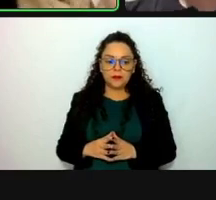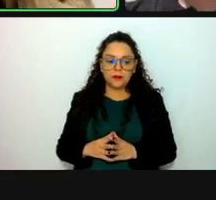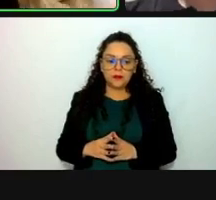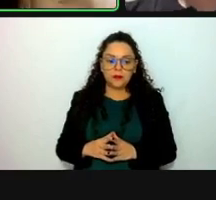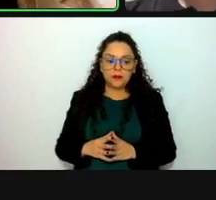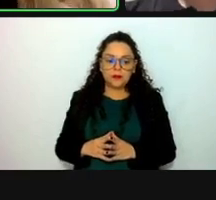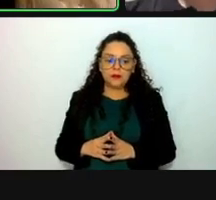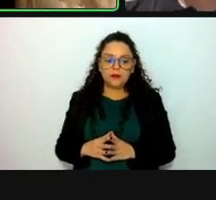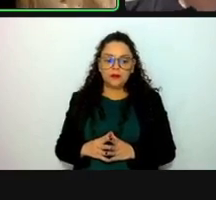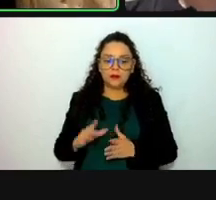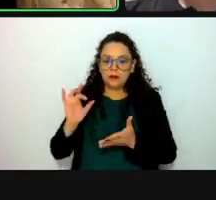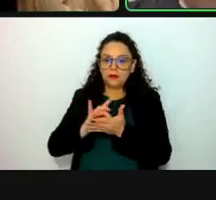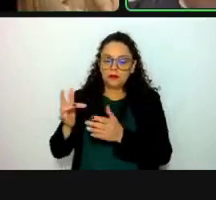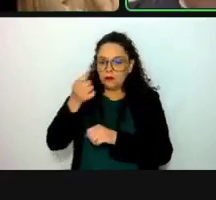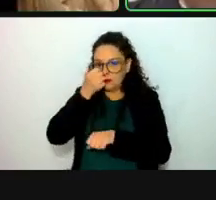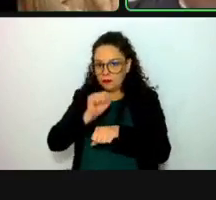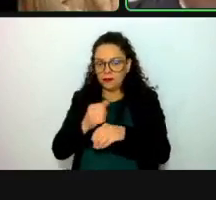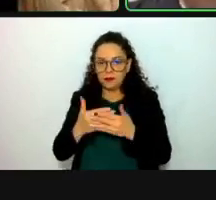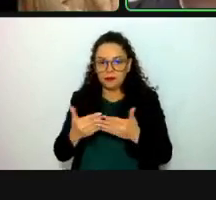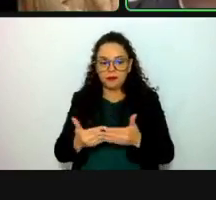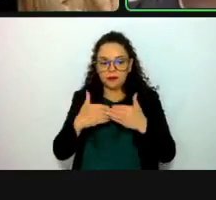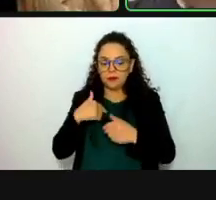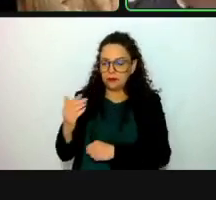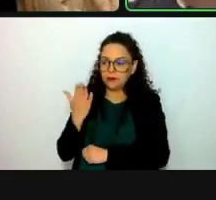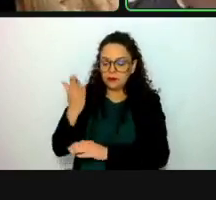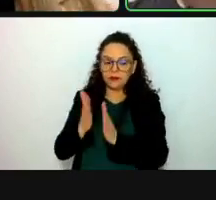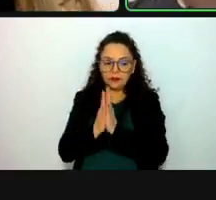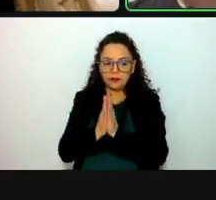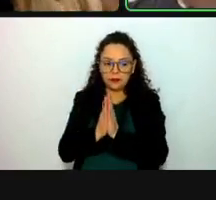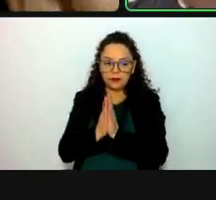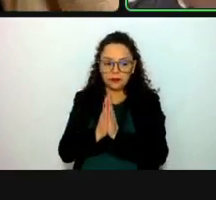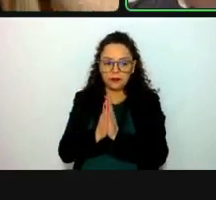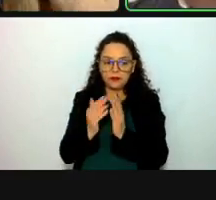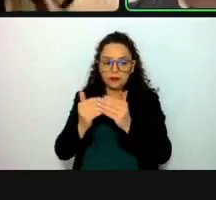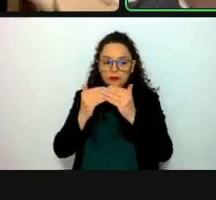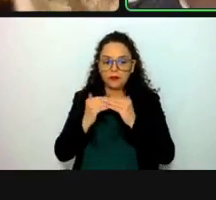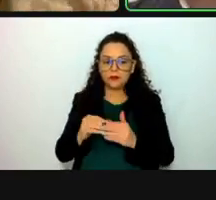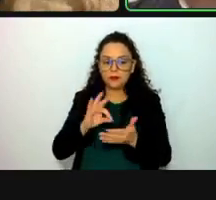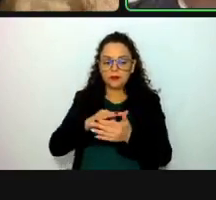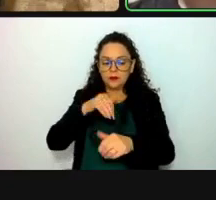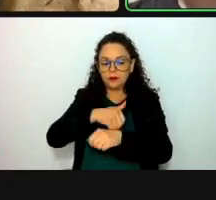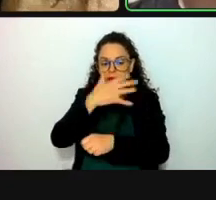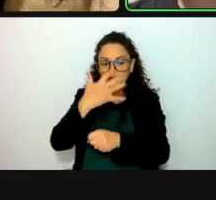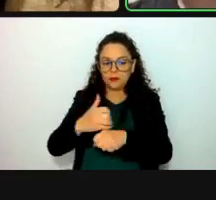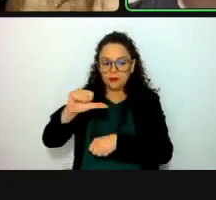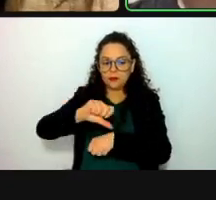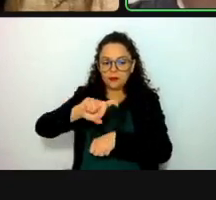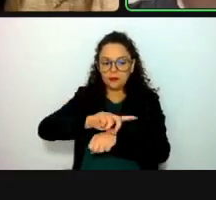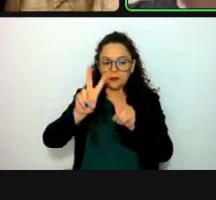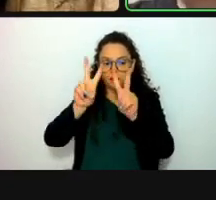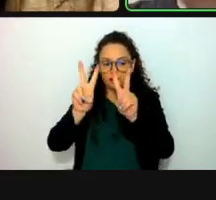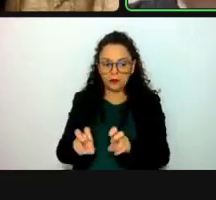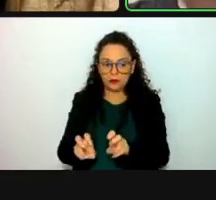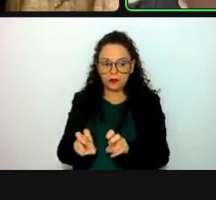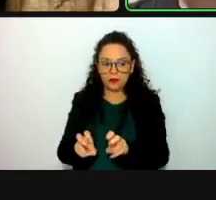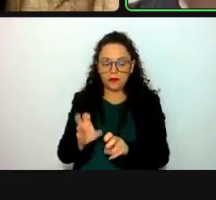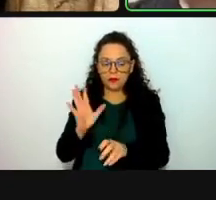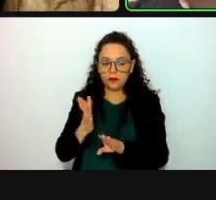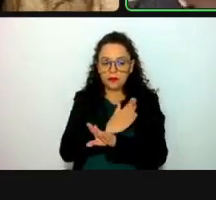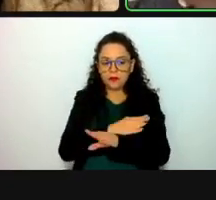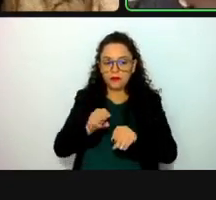Gracias, diputada. Ahora solicito su apoyo para el desahogo del punto cinco del orden del día y toda vez que el documento fue circulado con antelación,